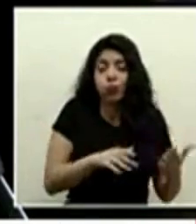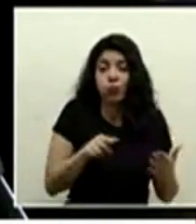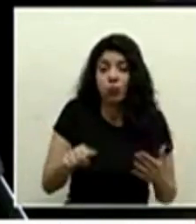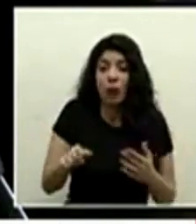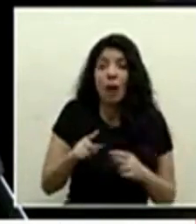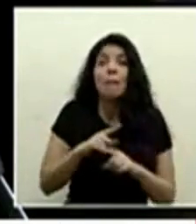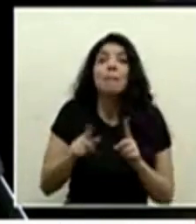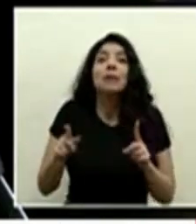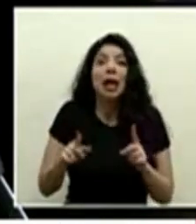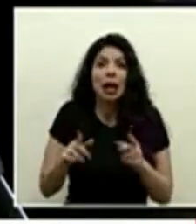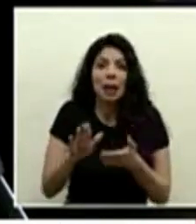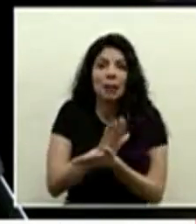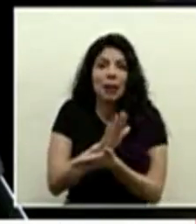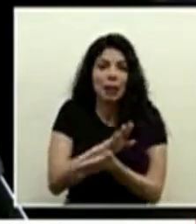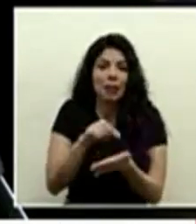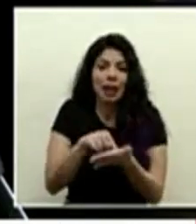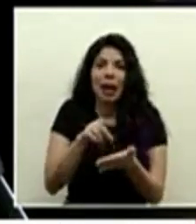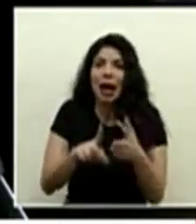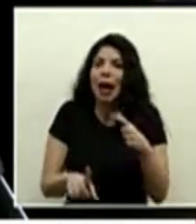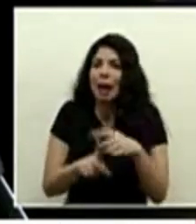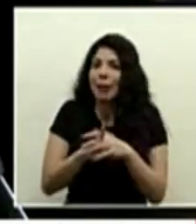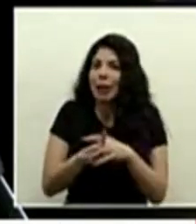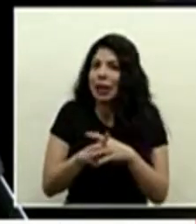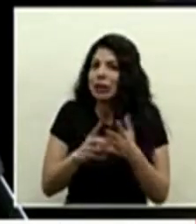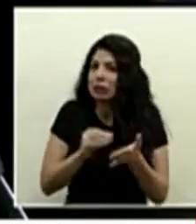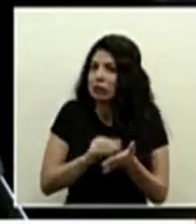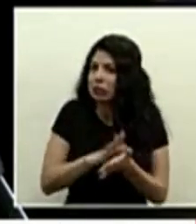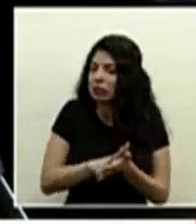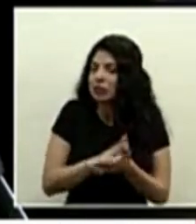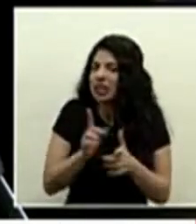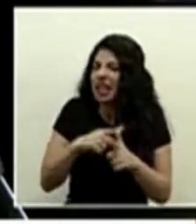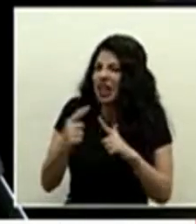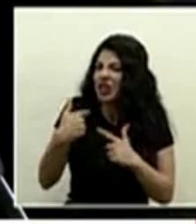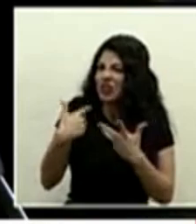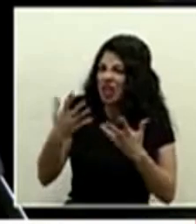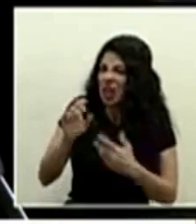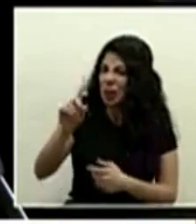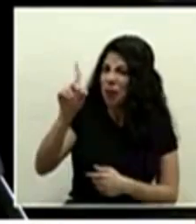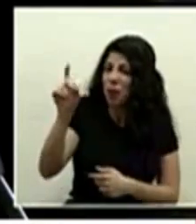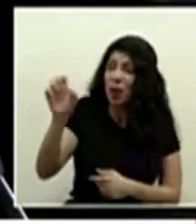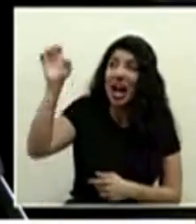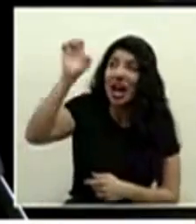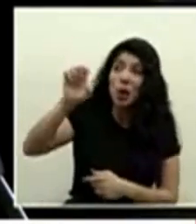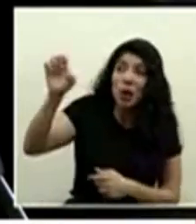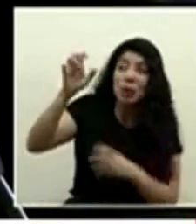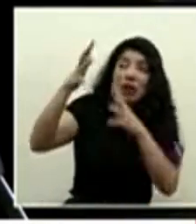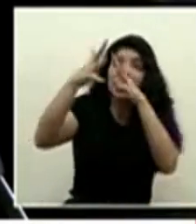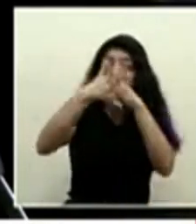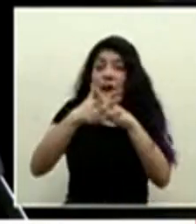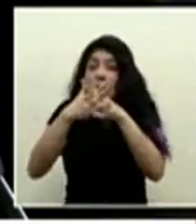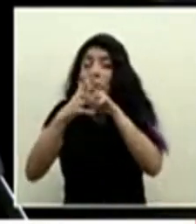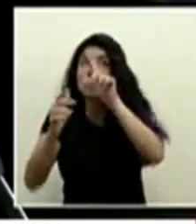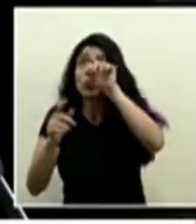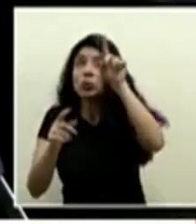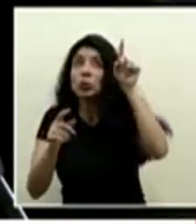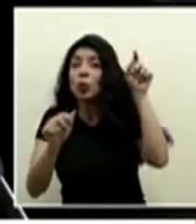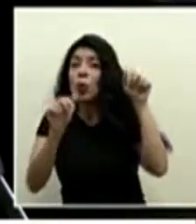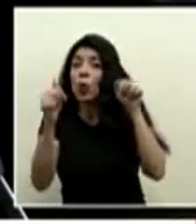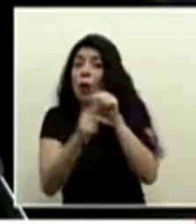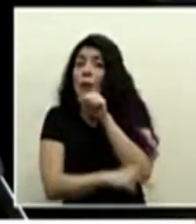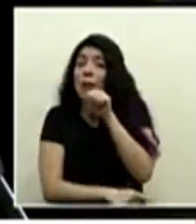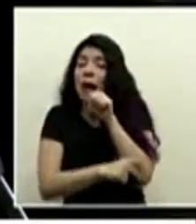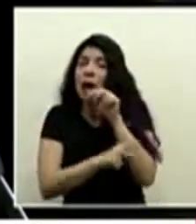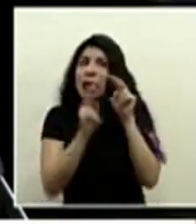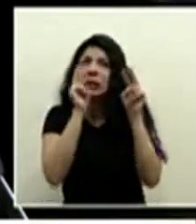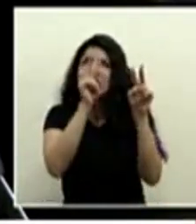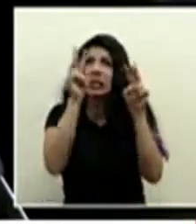lo menos está en el papel verdad entonces a raíz de eso quisiera preguntarle en Europa Estados Unidos y otros otros países hemos